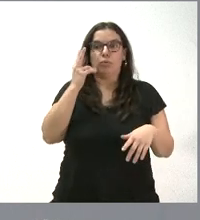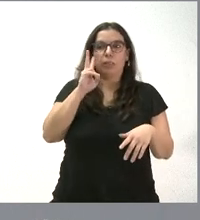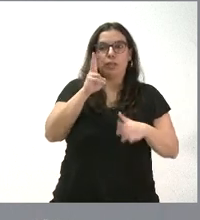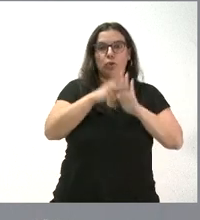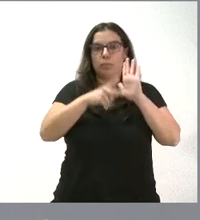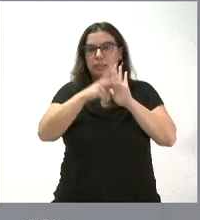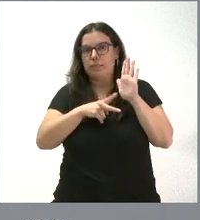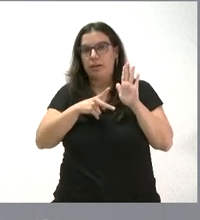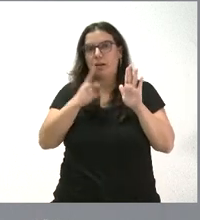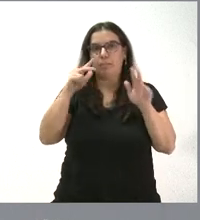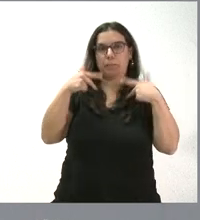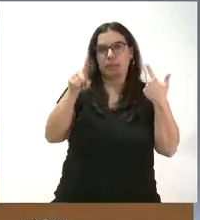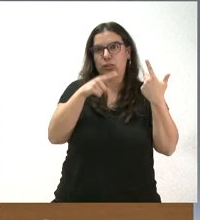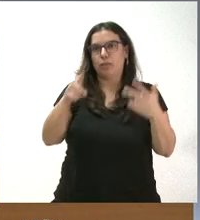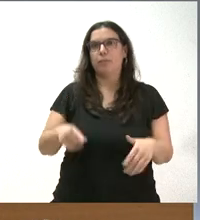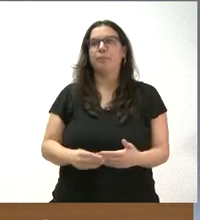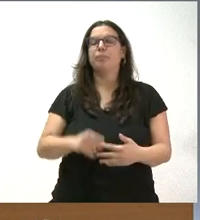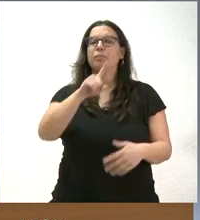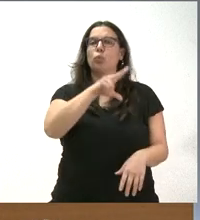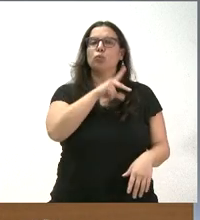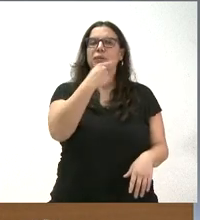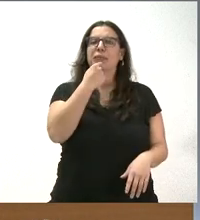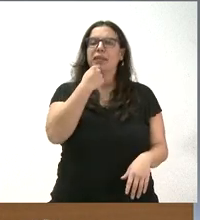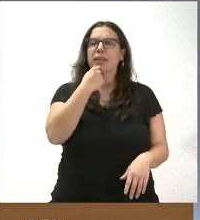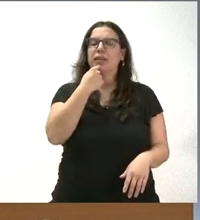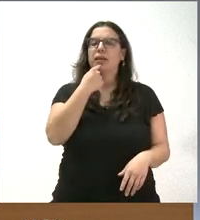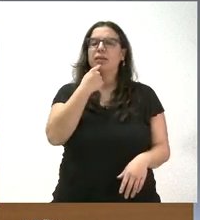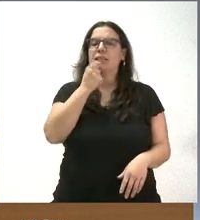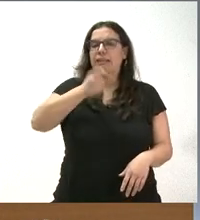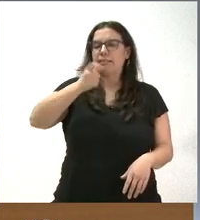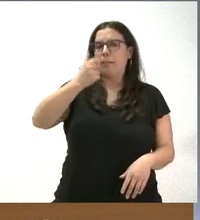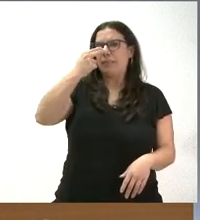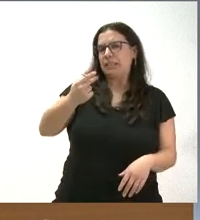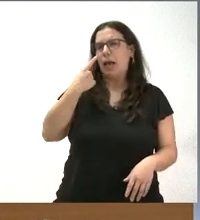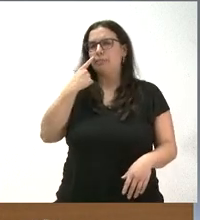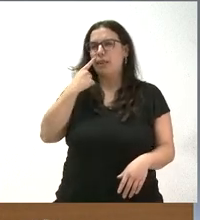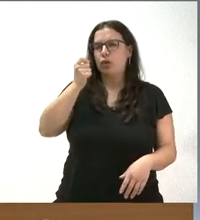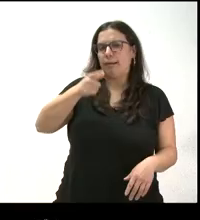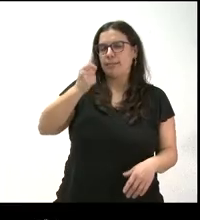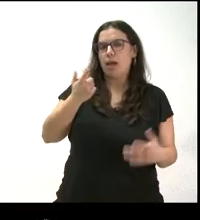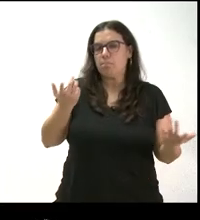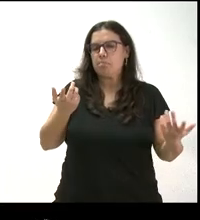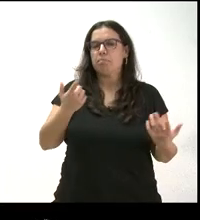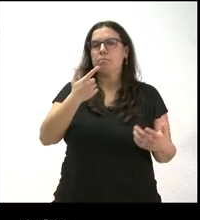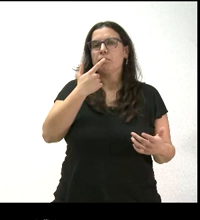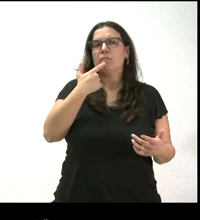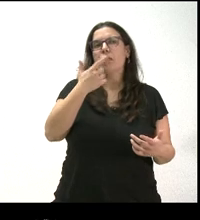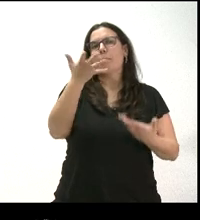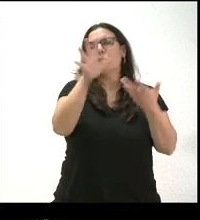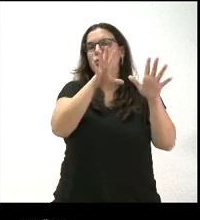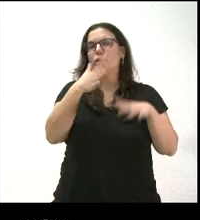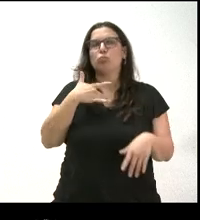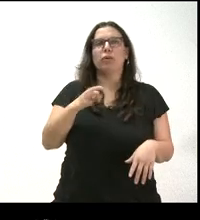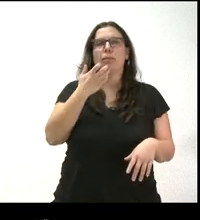a este respecto. Usted dice que hay visitas periódicas, inspecciones periódicas. ¿Podría cuantificar más o menos